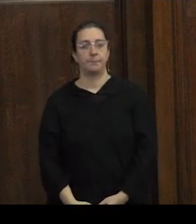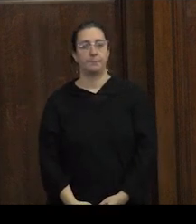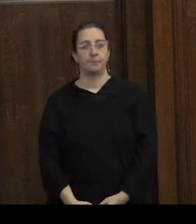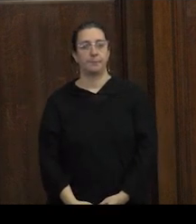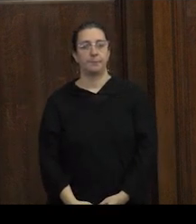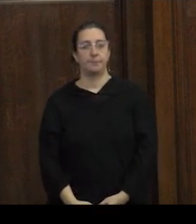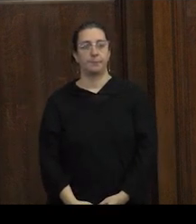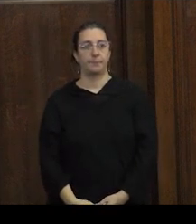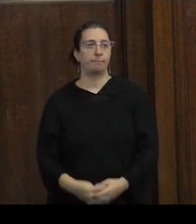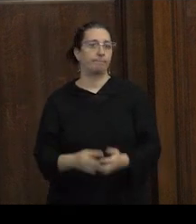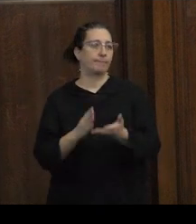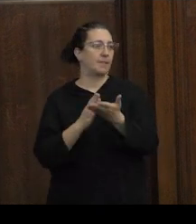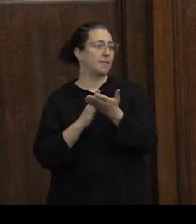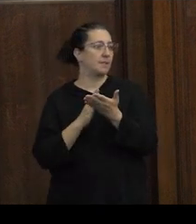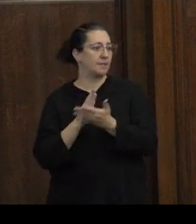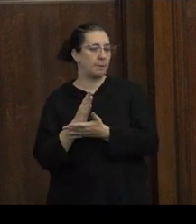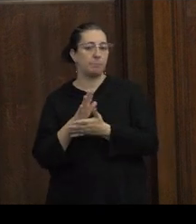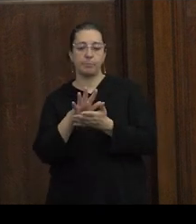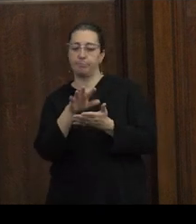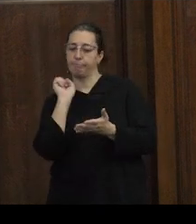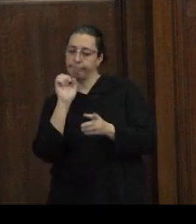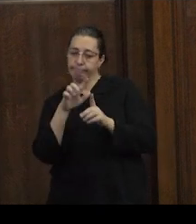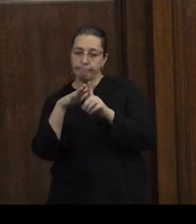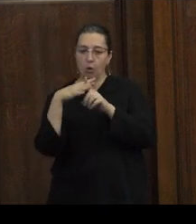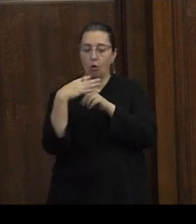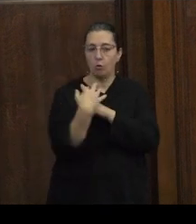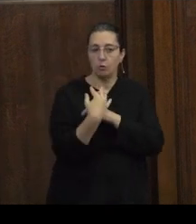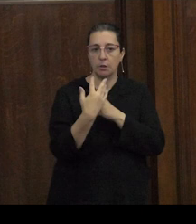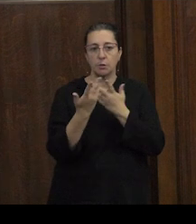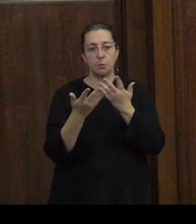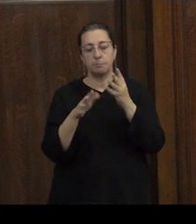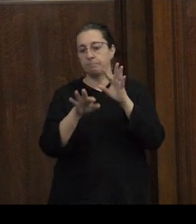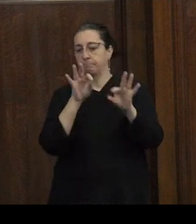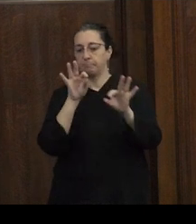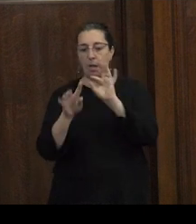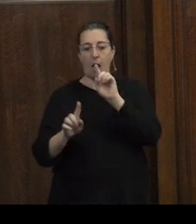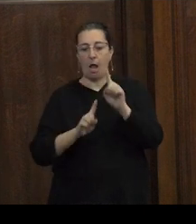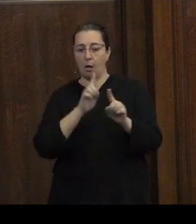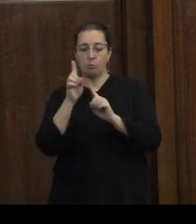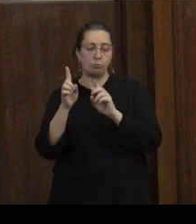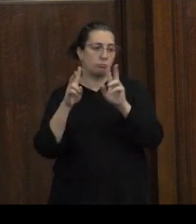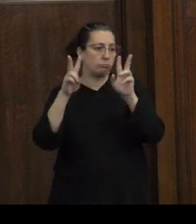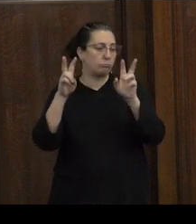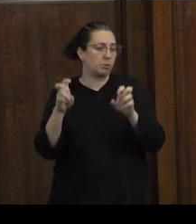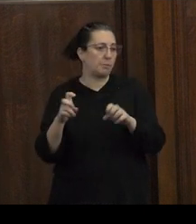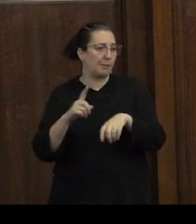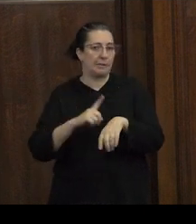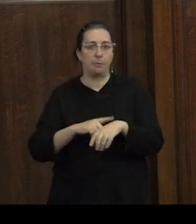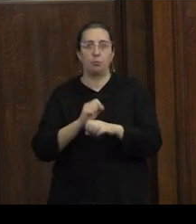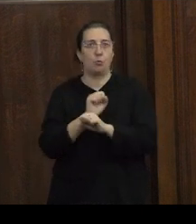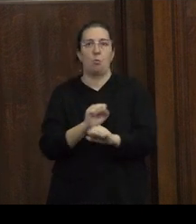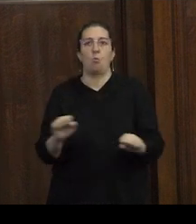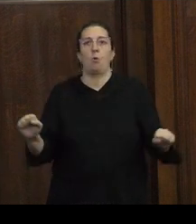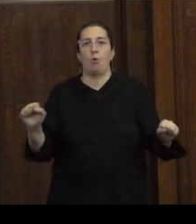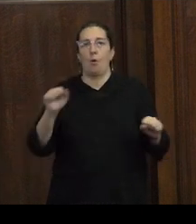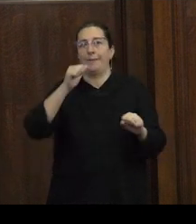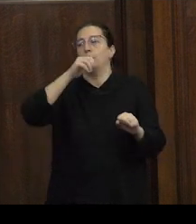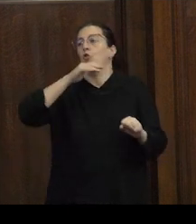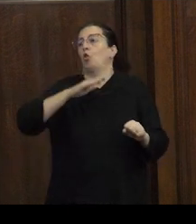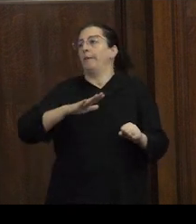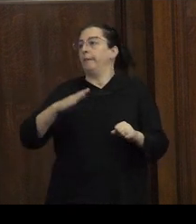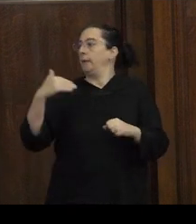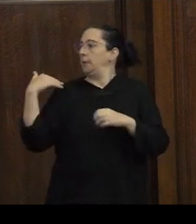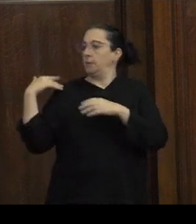y siempre una lectura de contexto implica que tomemos algunos puntos arbitrarios en el tiempo yo no puedo hacer una historización